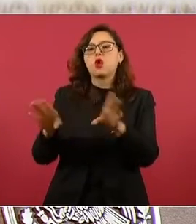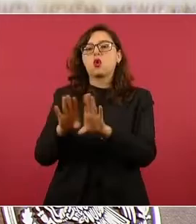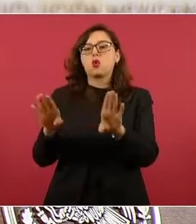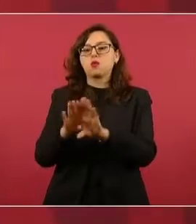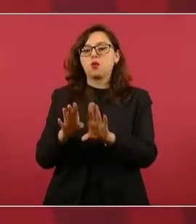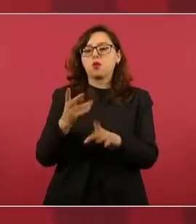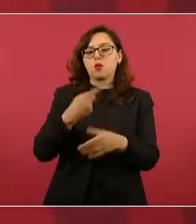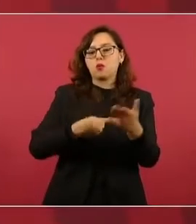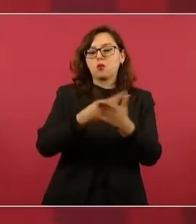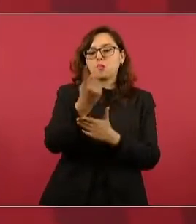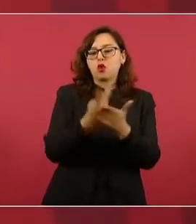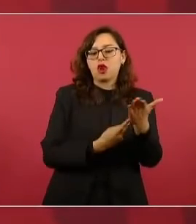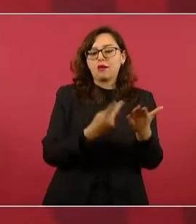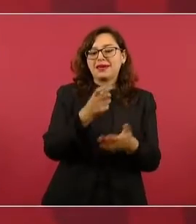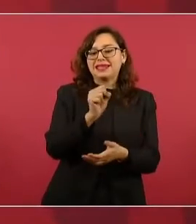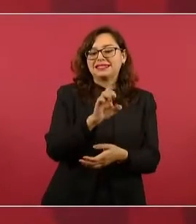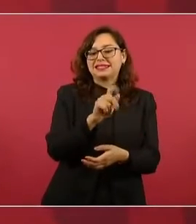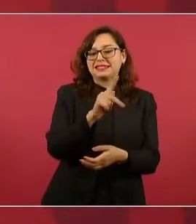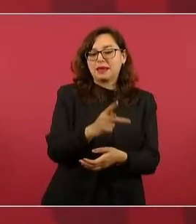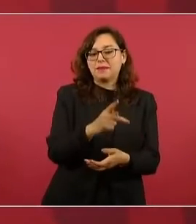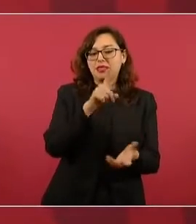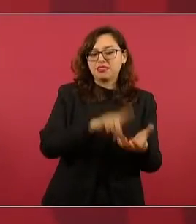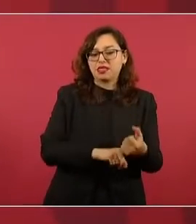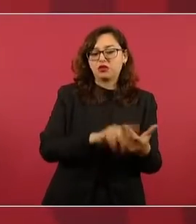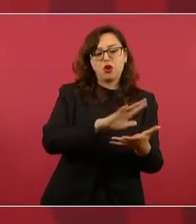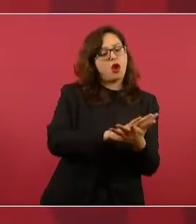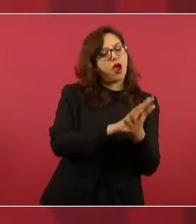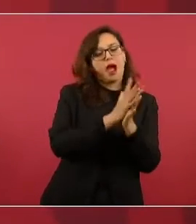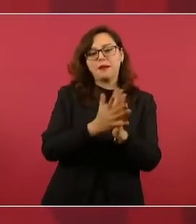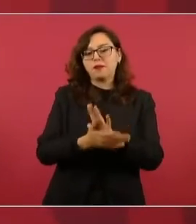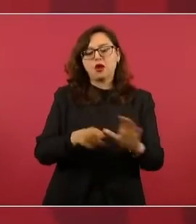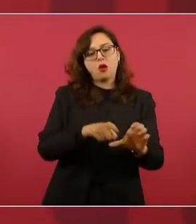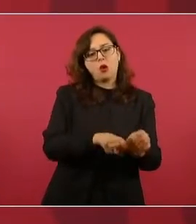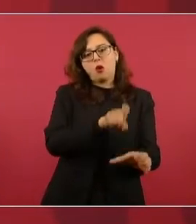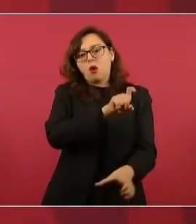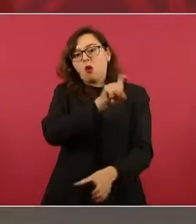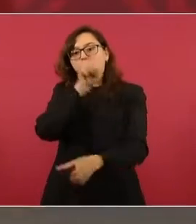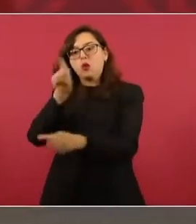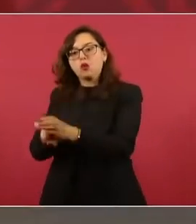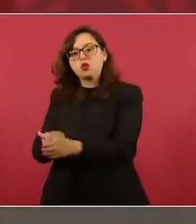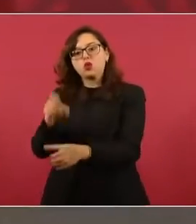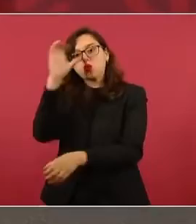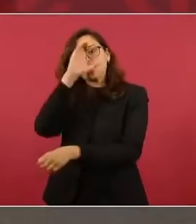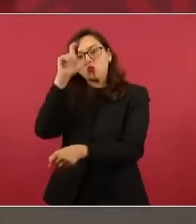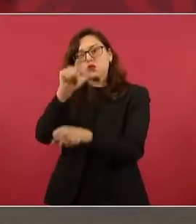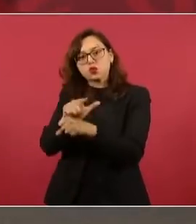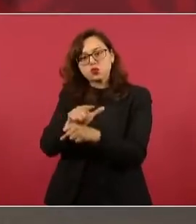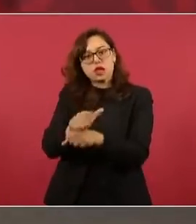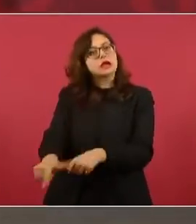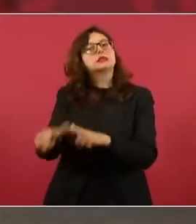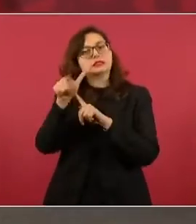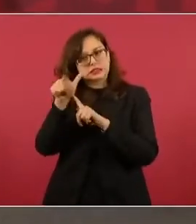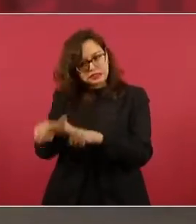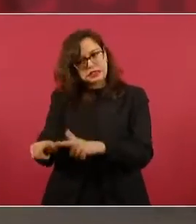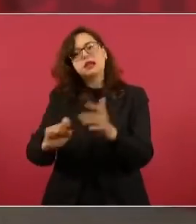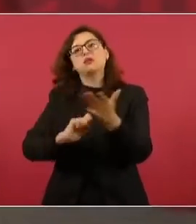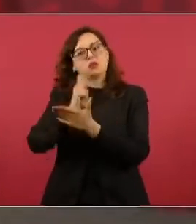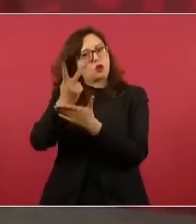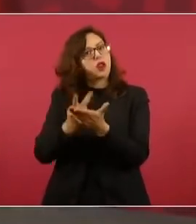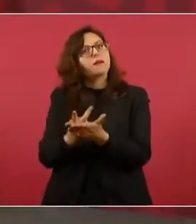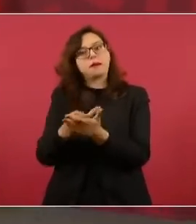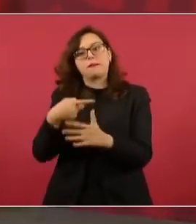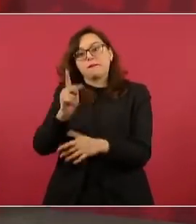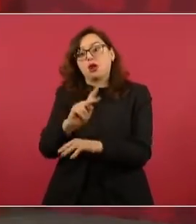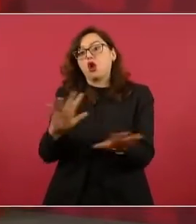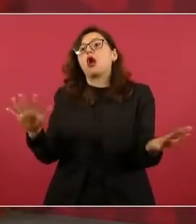qué se convirtió el programa que manejaba la Secretaría de Educación Pública, pero sí se sigue apoyando